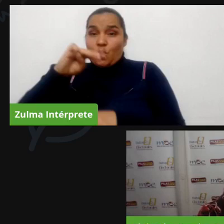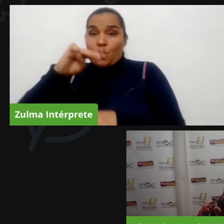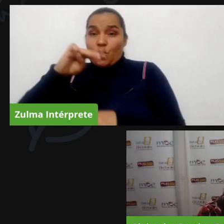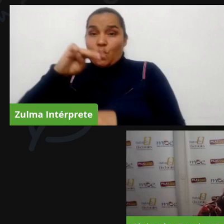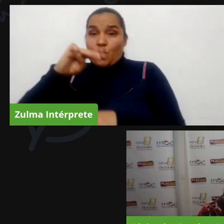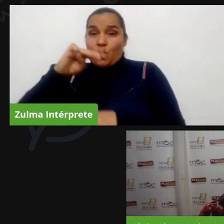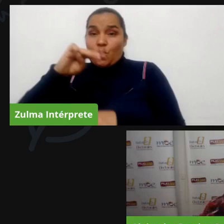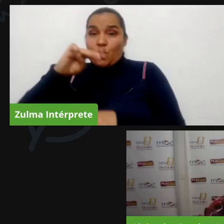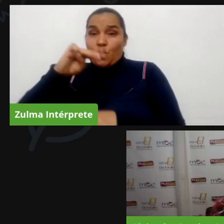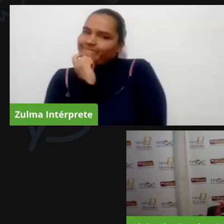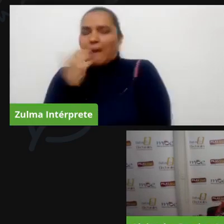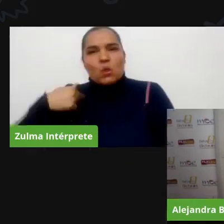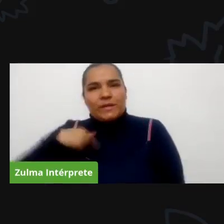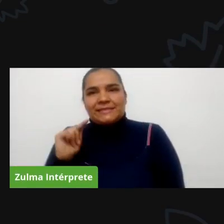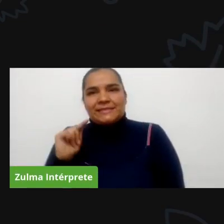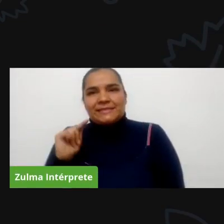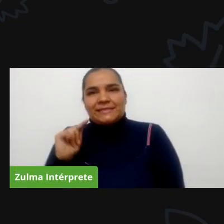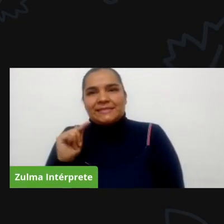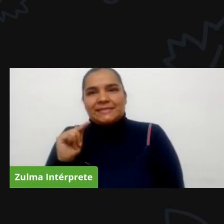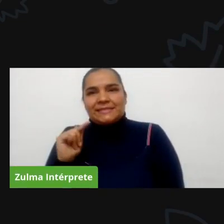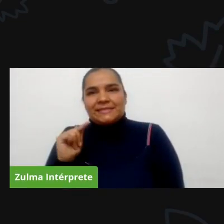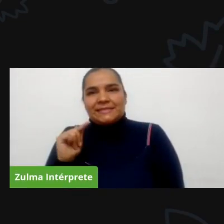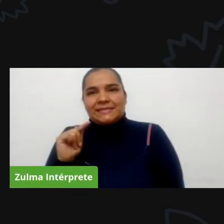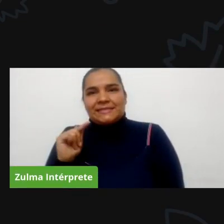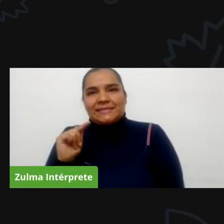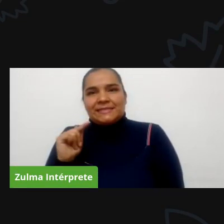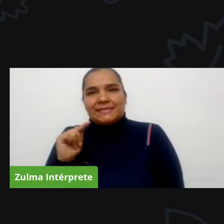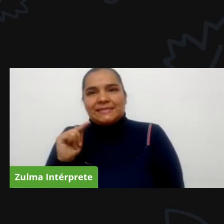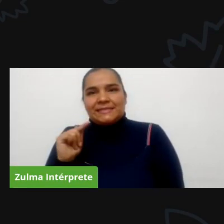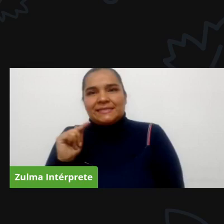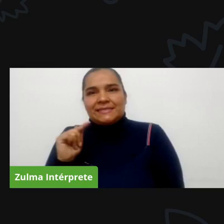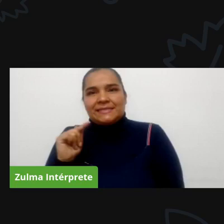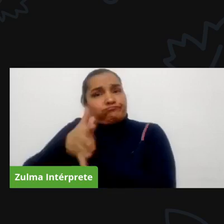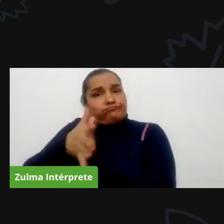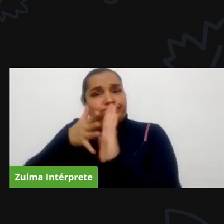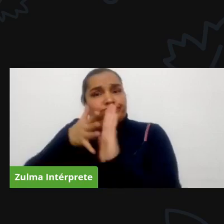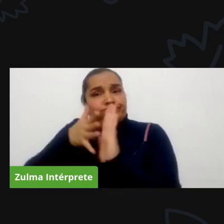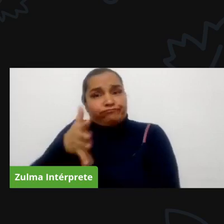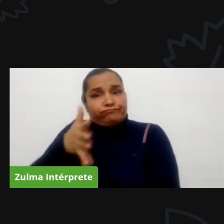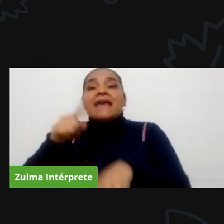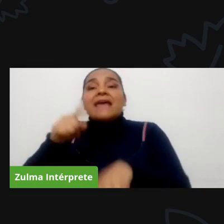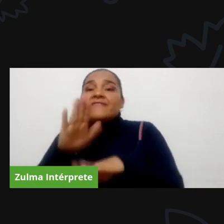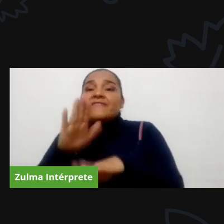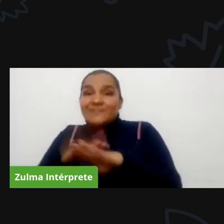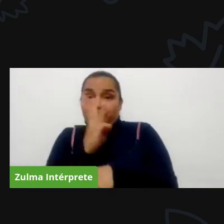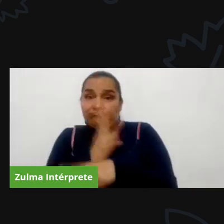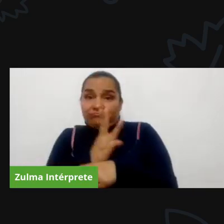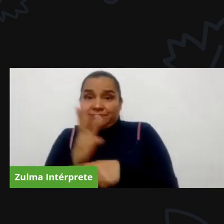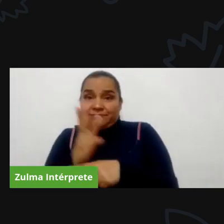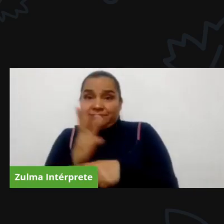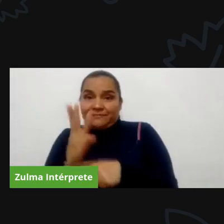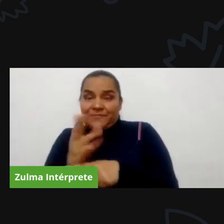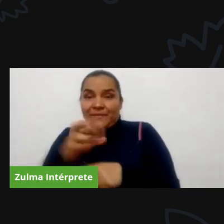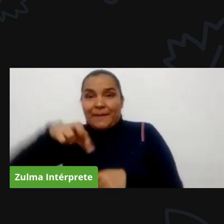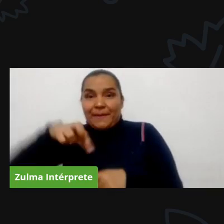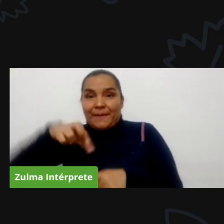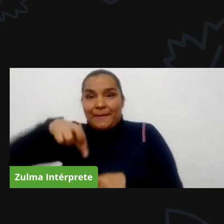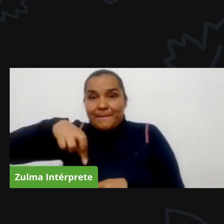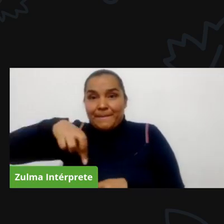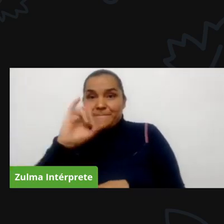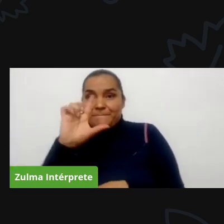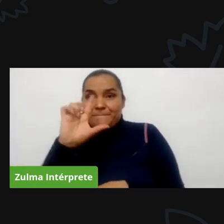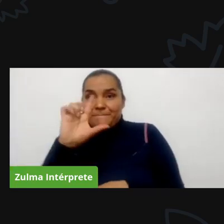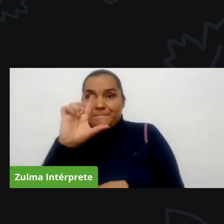y se puede ver mal parece mal pero es algo aceptado en la contienda electoral